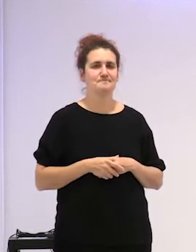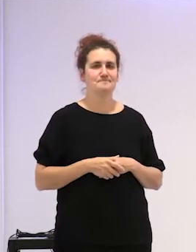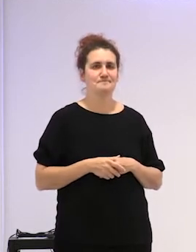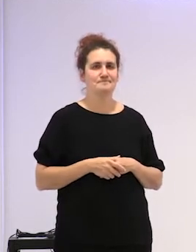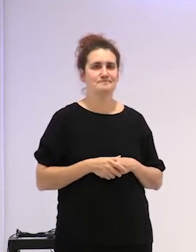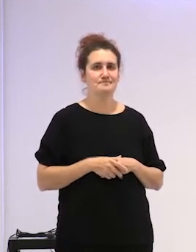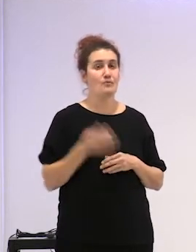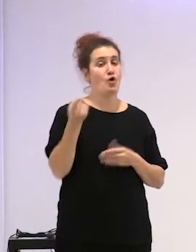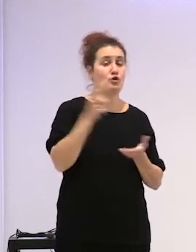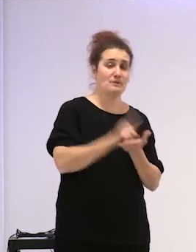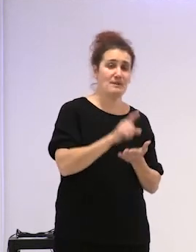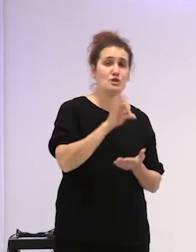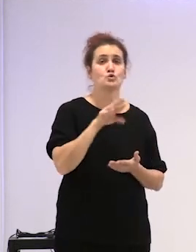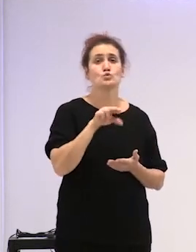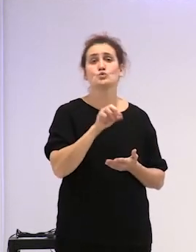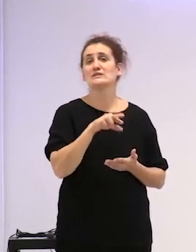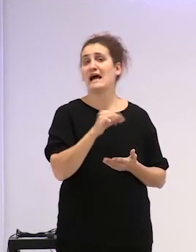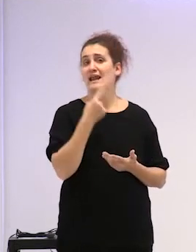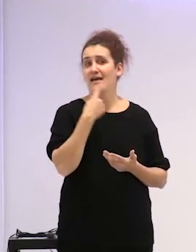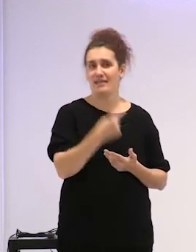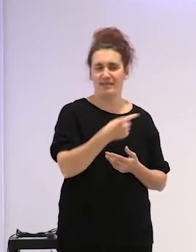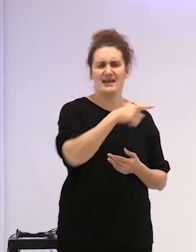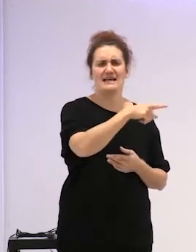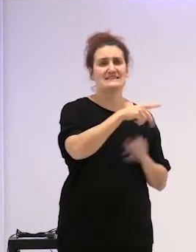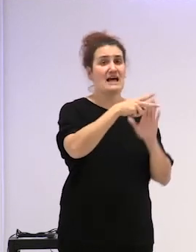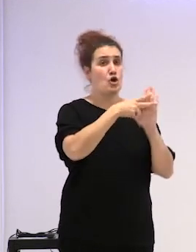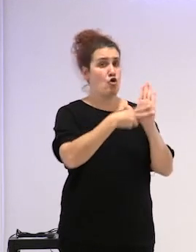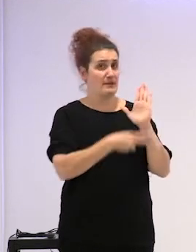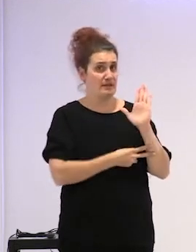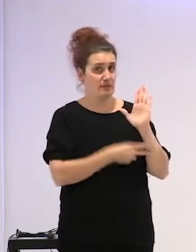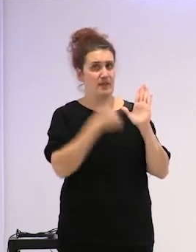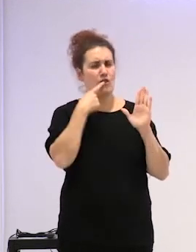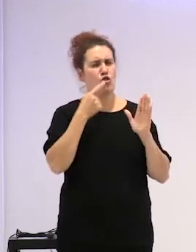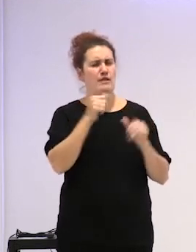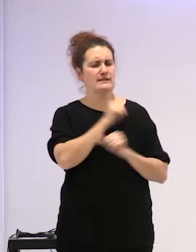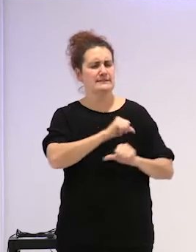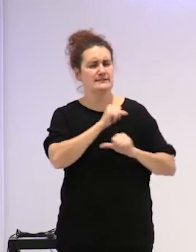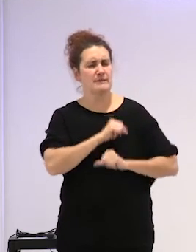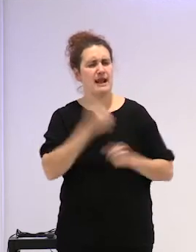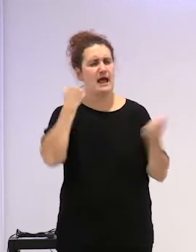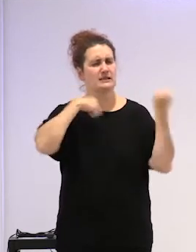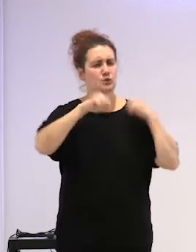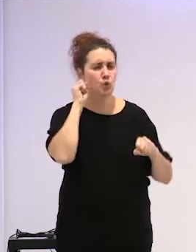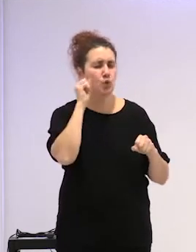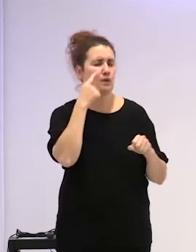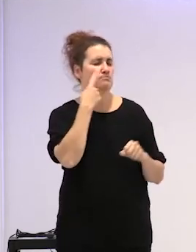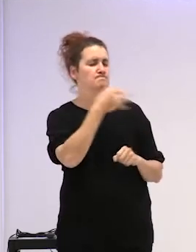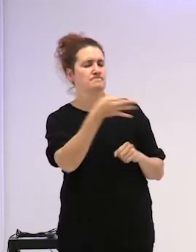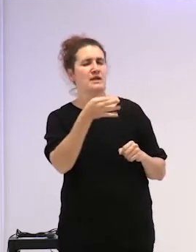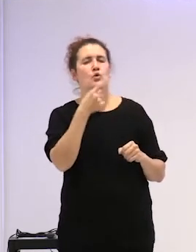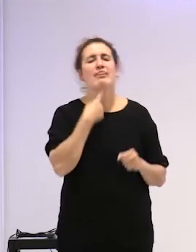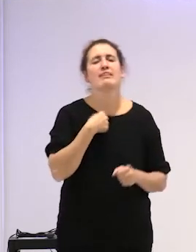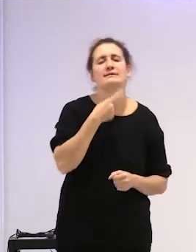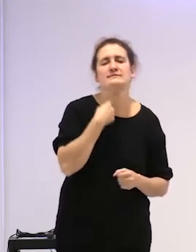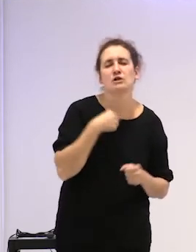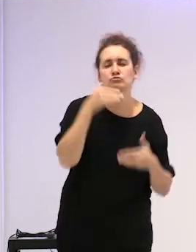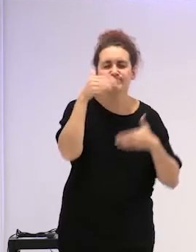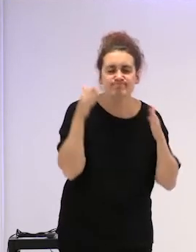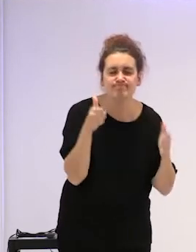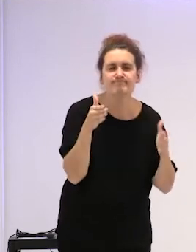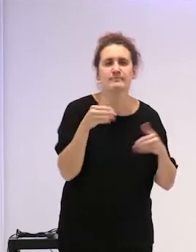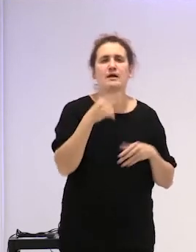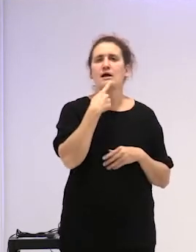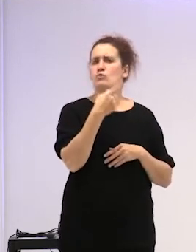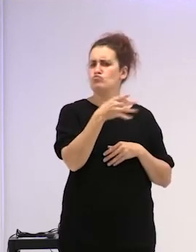vuelvo a citar a Susana, dice En esa normatividad donde se espera una actitud determinada y unos deseos concretos, se puede